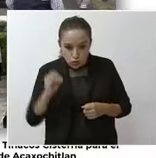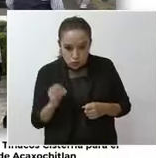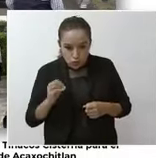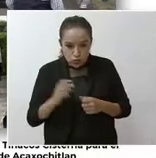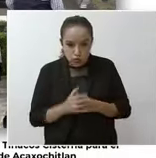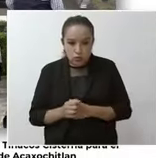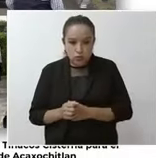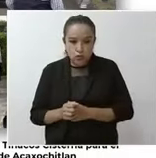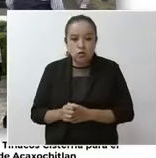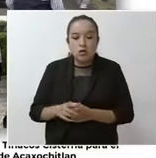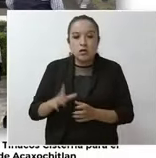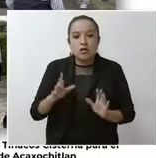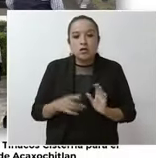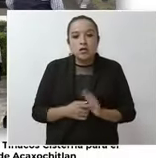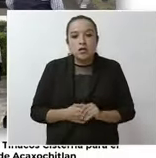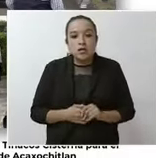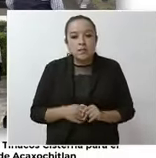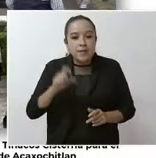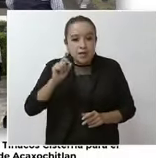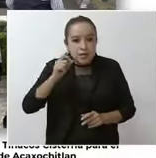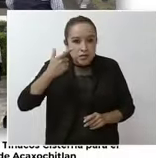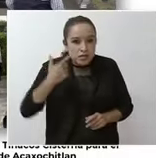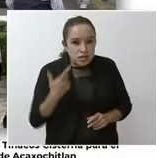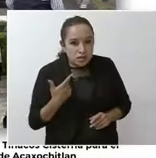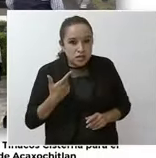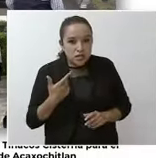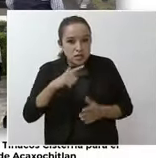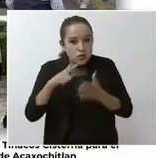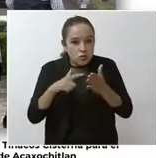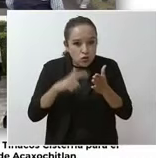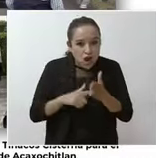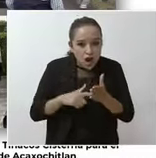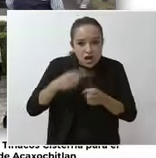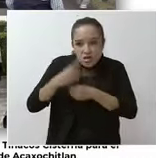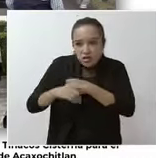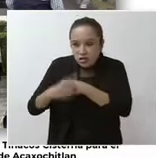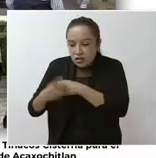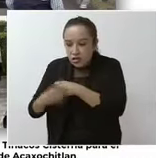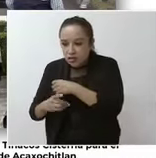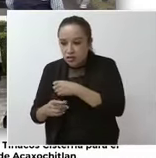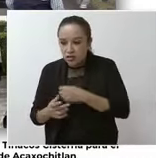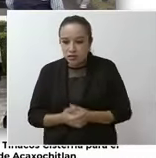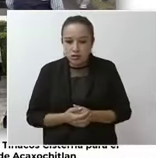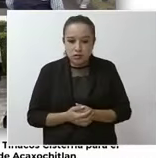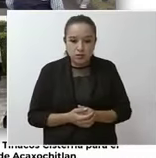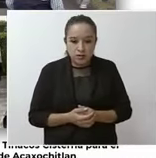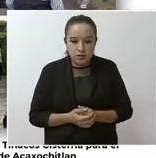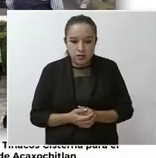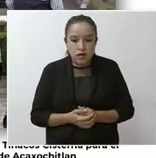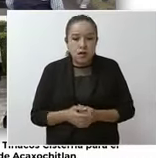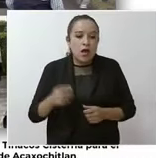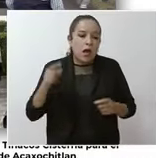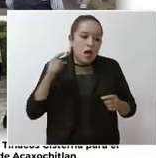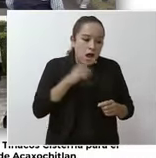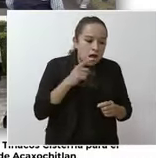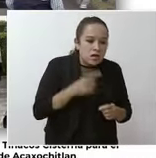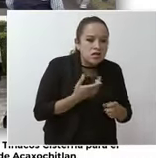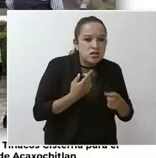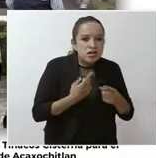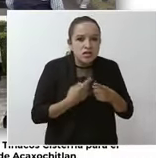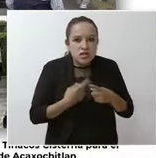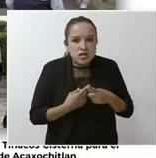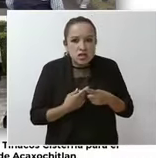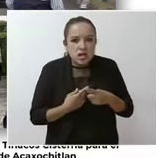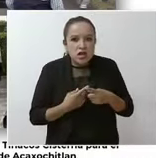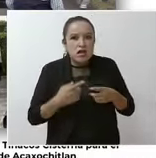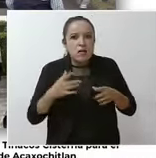corroboraron 27. En la evaluación de daños de infraestructura participó la Comisión Nacional del Agua en